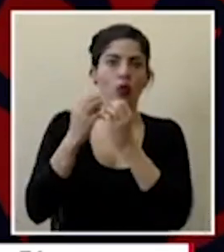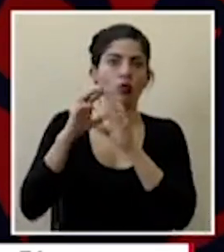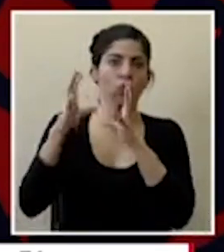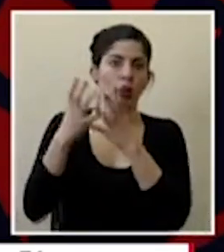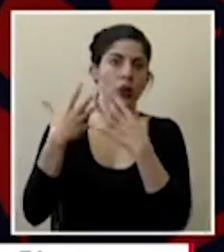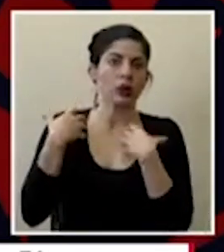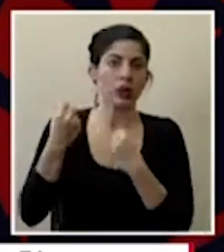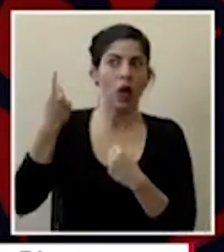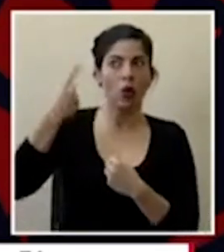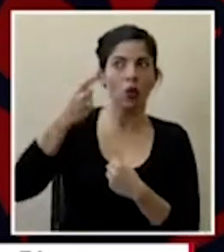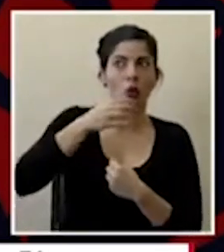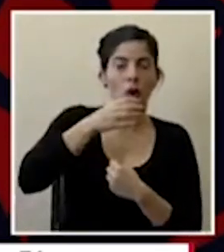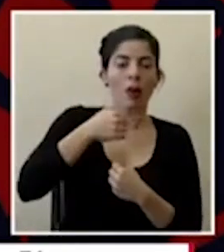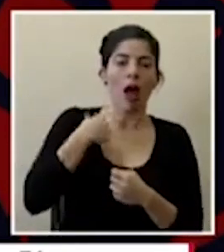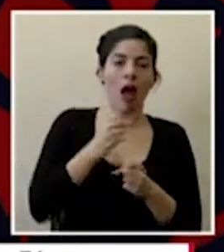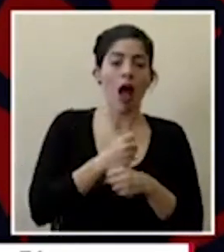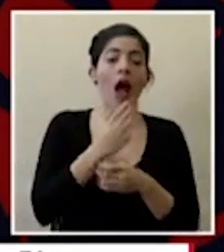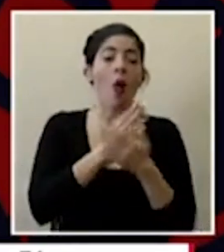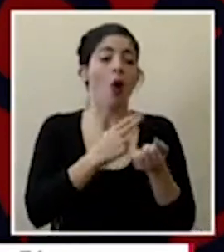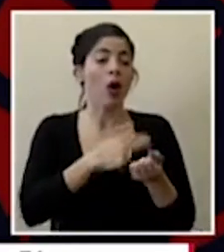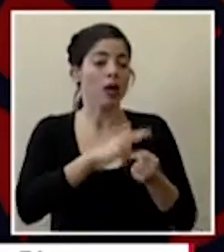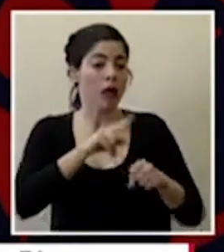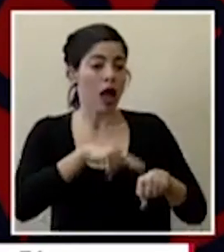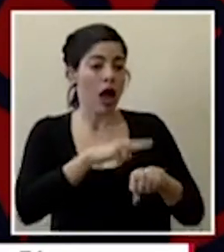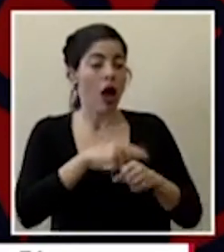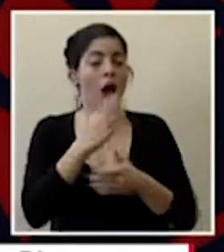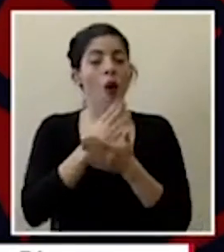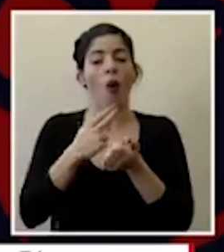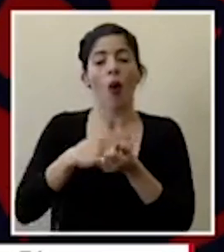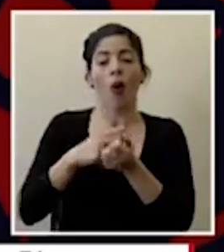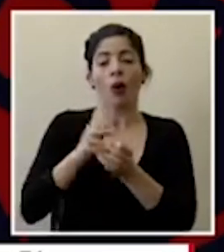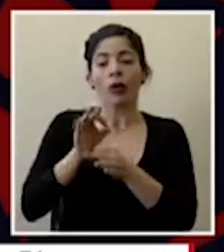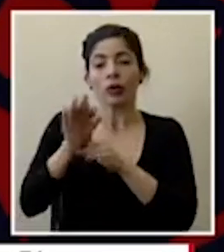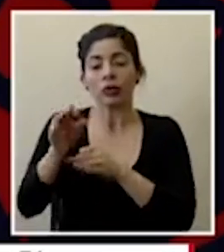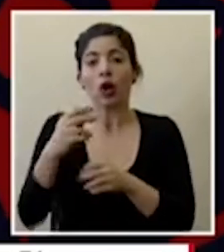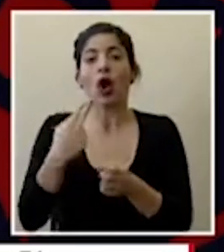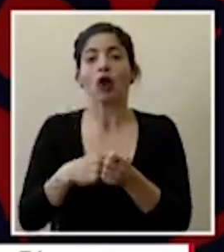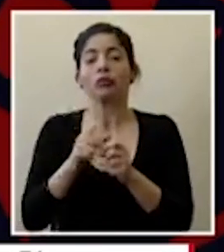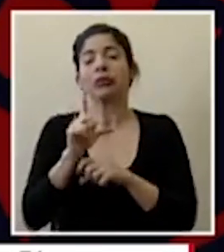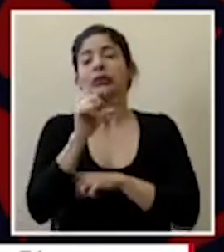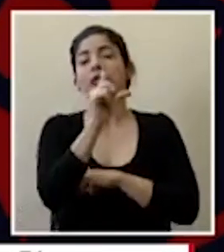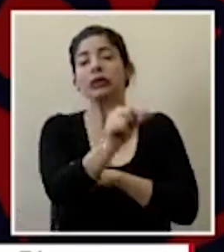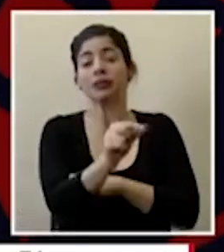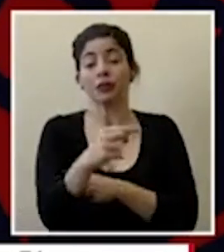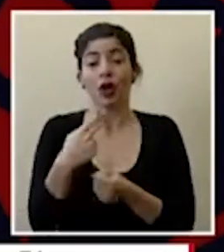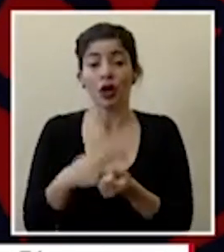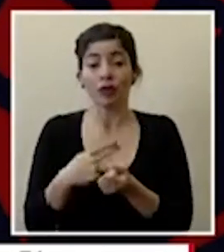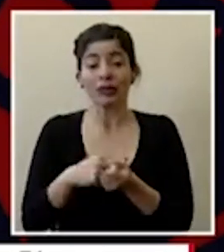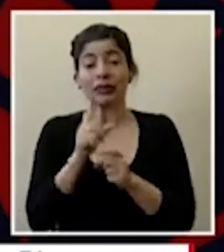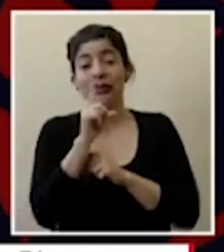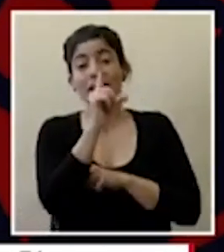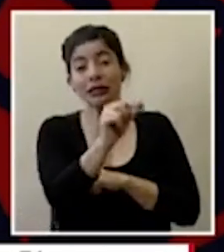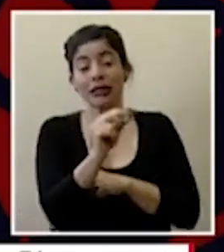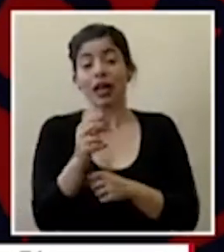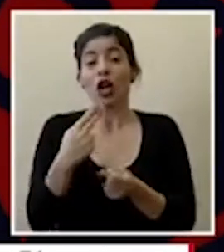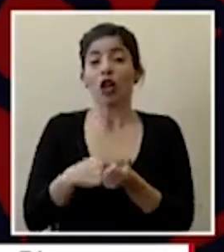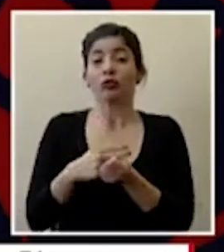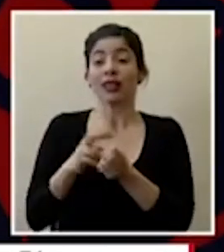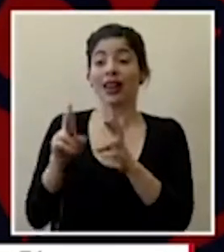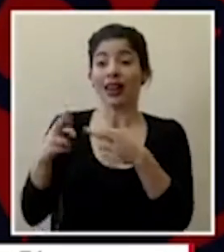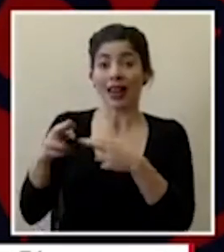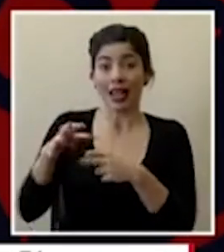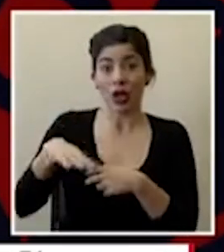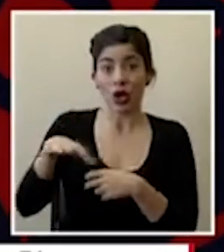la salud existen hospitales nacionales hospitales regionales y hospitales periféricos los hospitales periféricos y los hospitales regionales